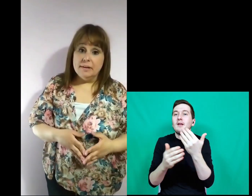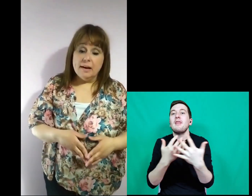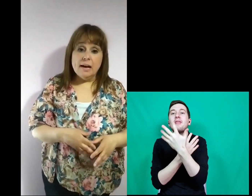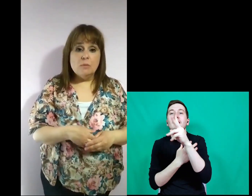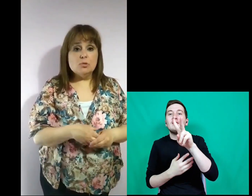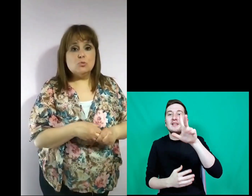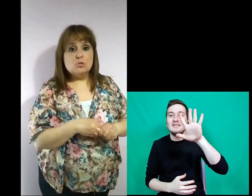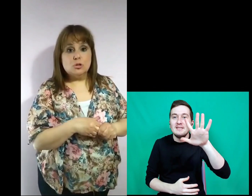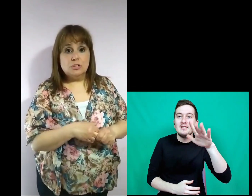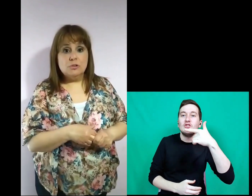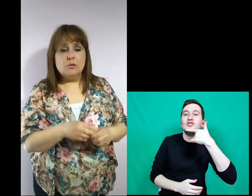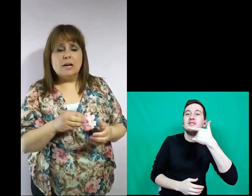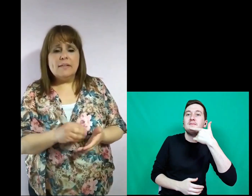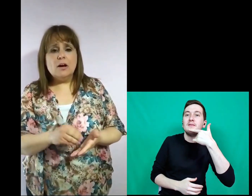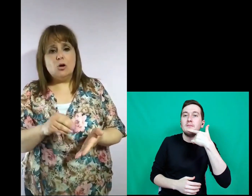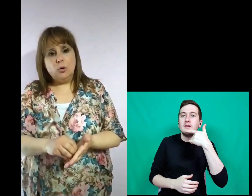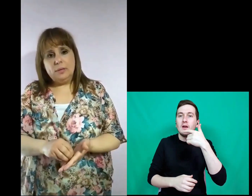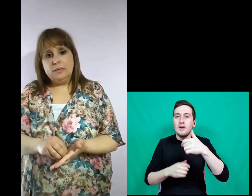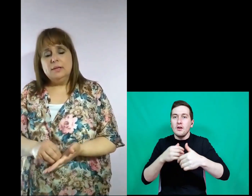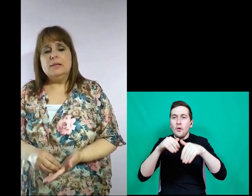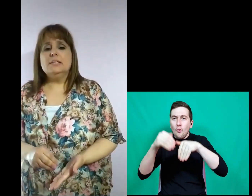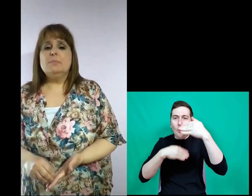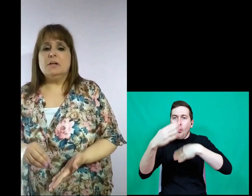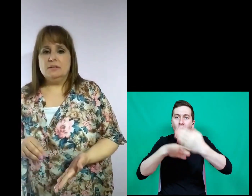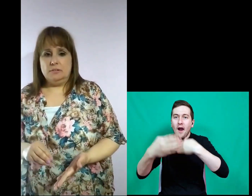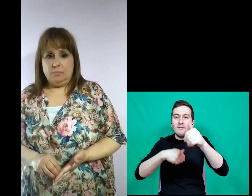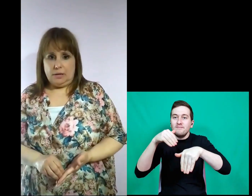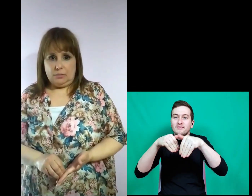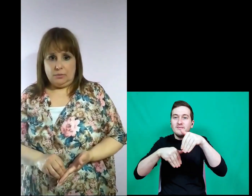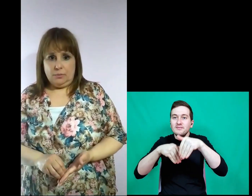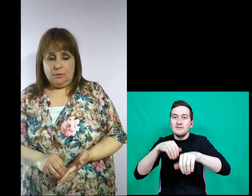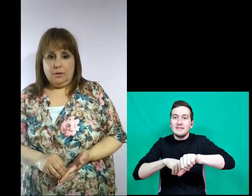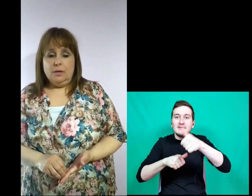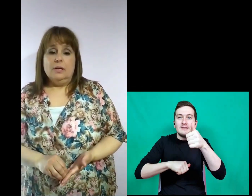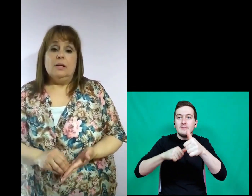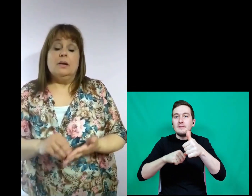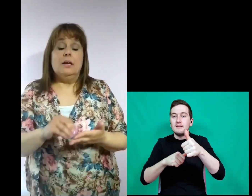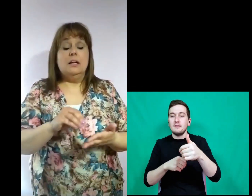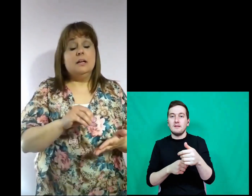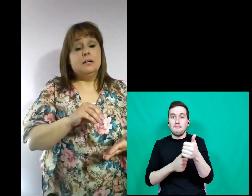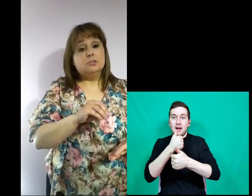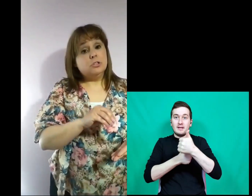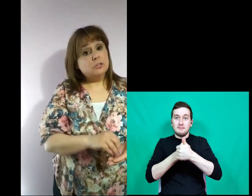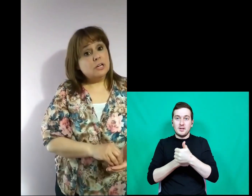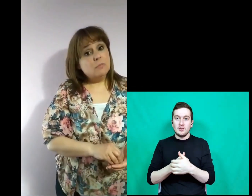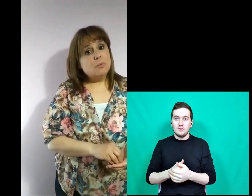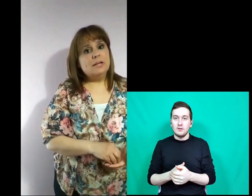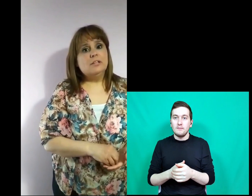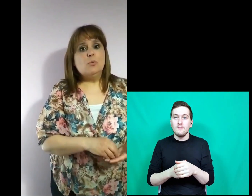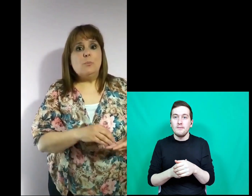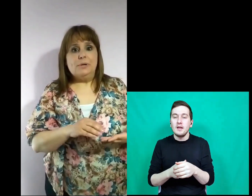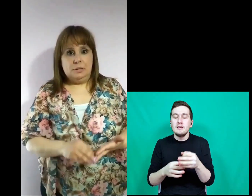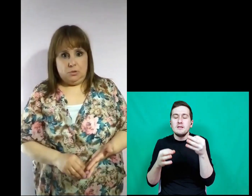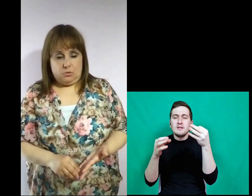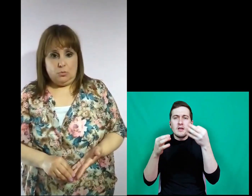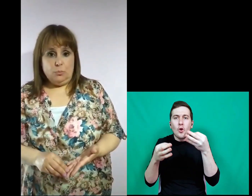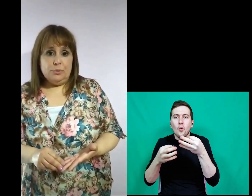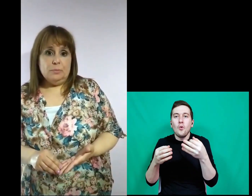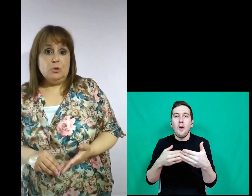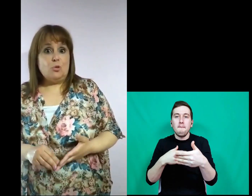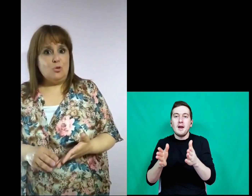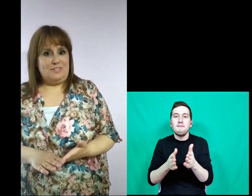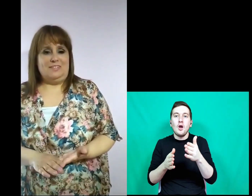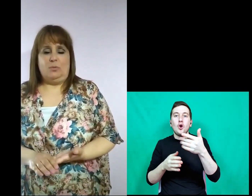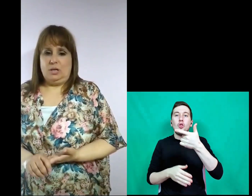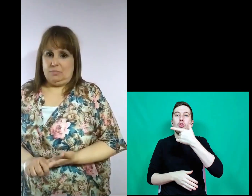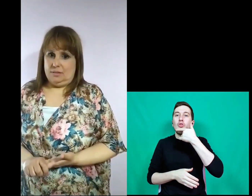septiembre hagamos un sorteo con cada joven que haya participado. En el sorteo que hagamos van a tener un premio, un